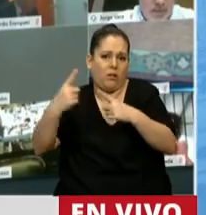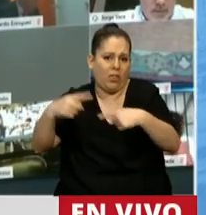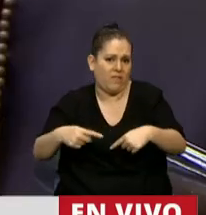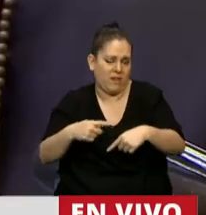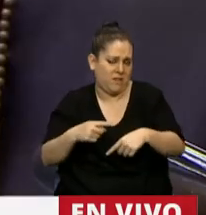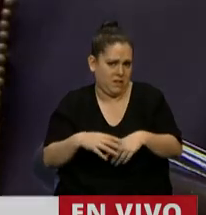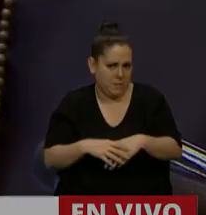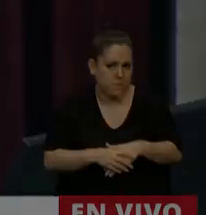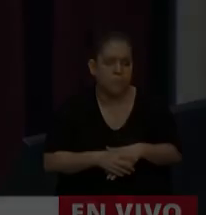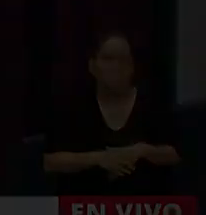Presidente. Gracias, Diputado.